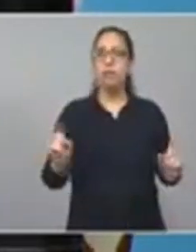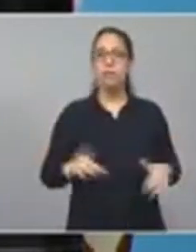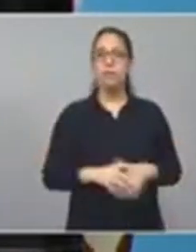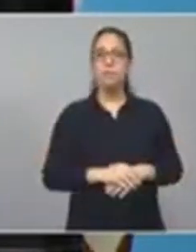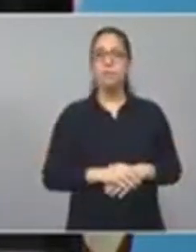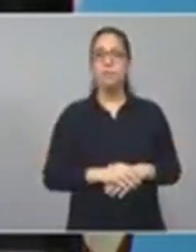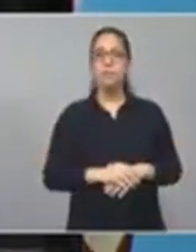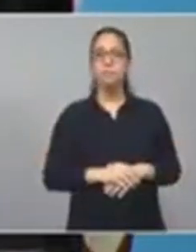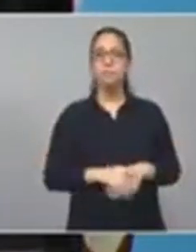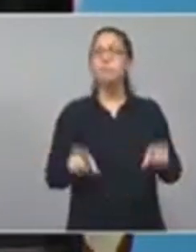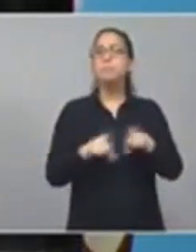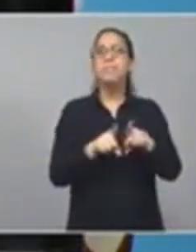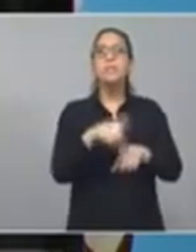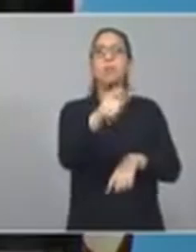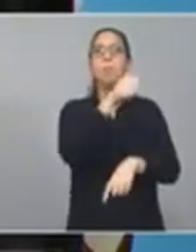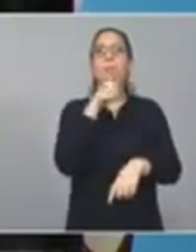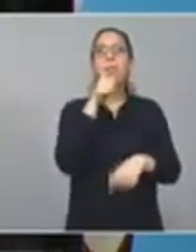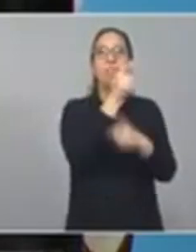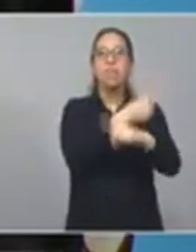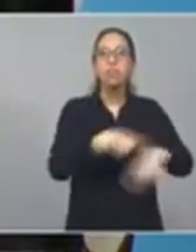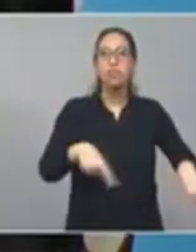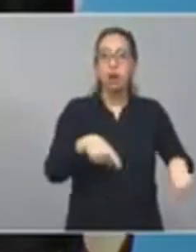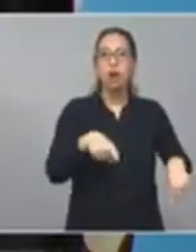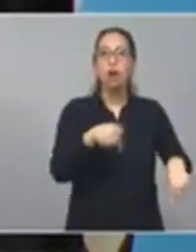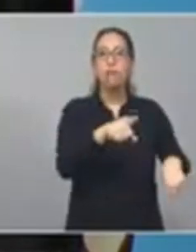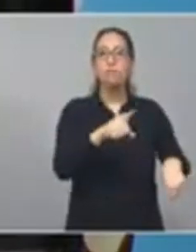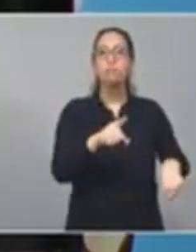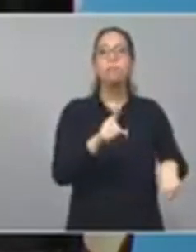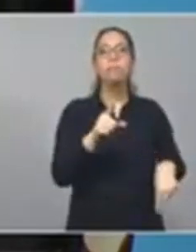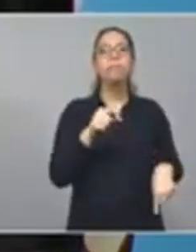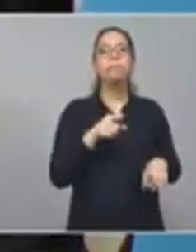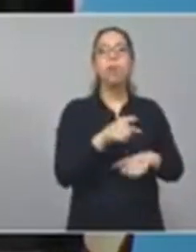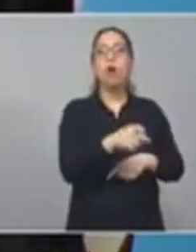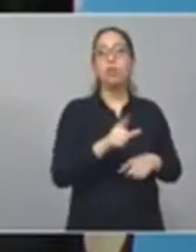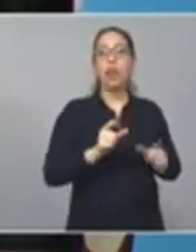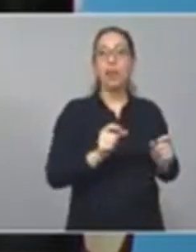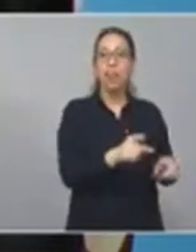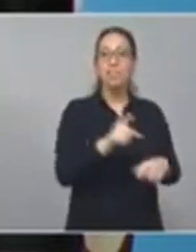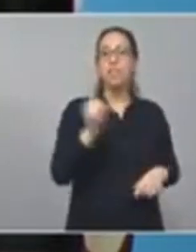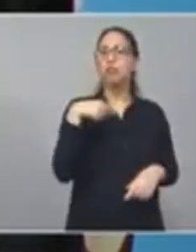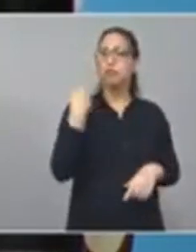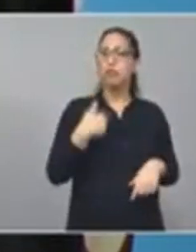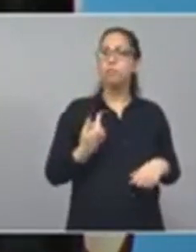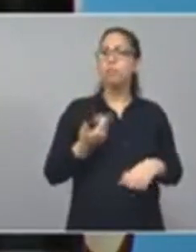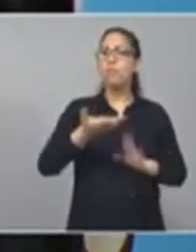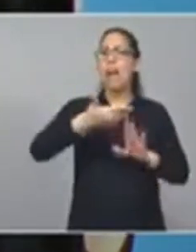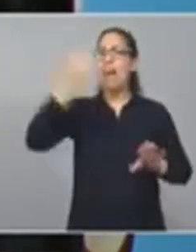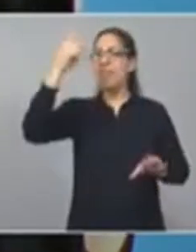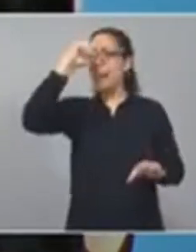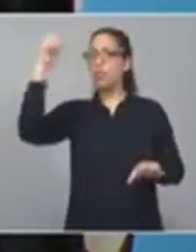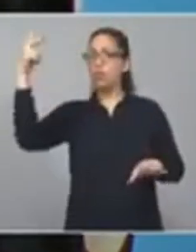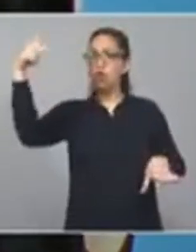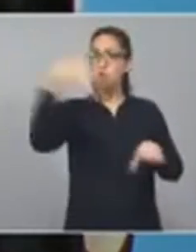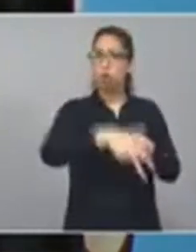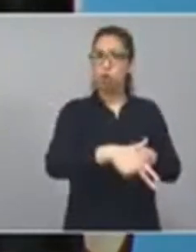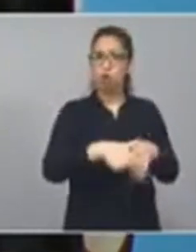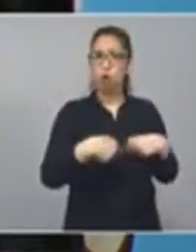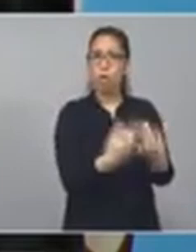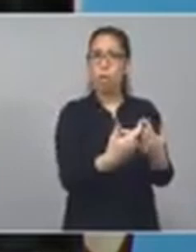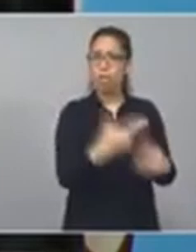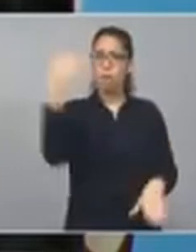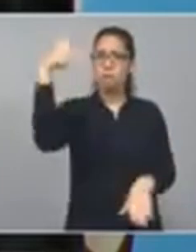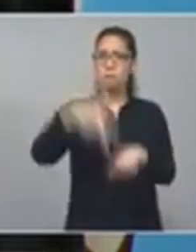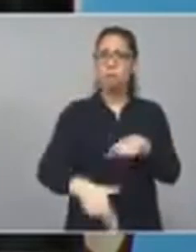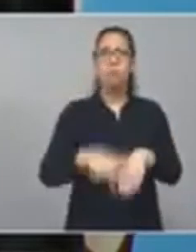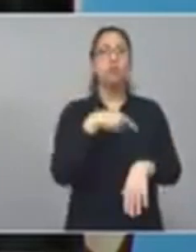los medicamentos para la atención del cáncer, que se interrumpieron a nivel nacional, ampliamos el